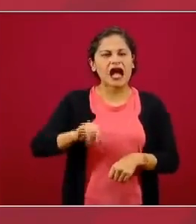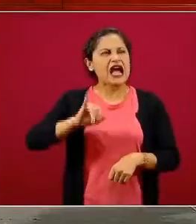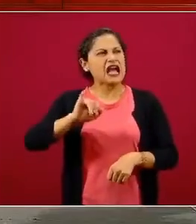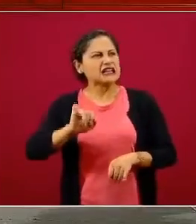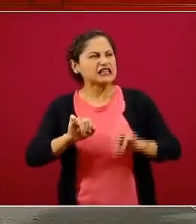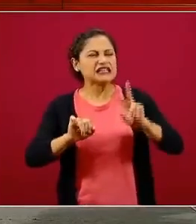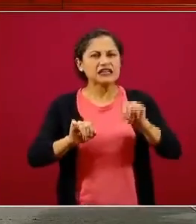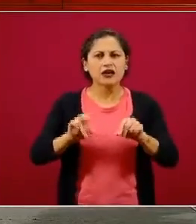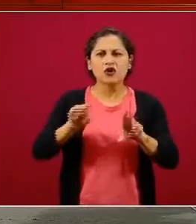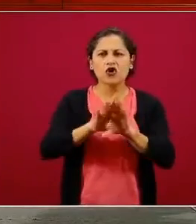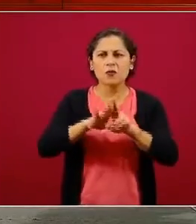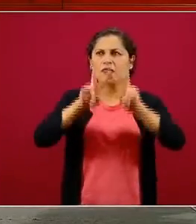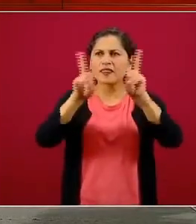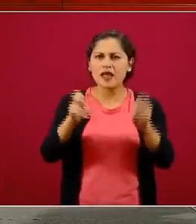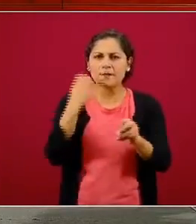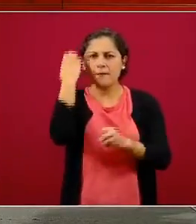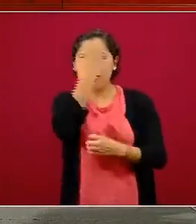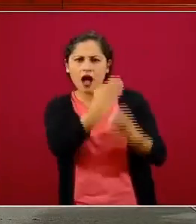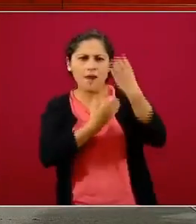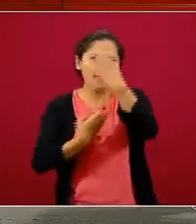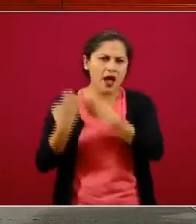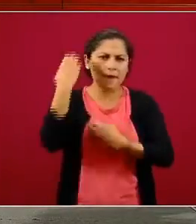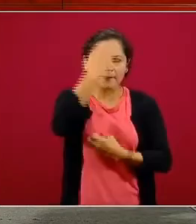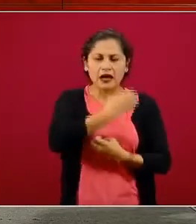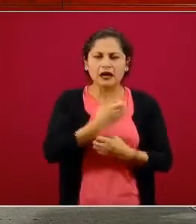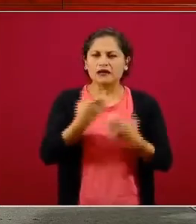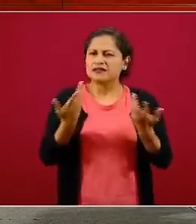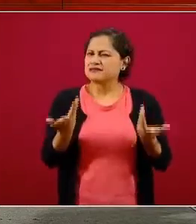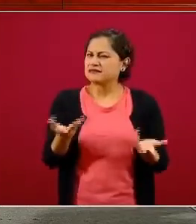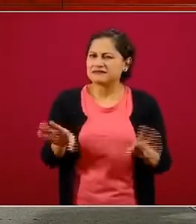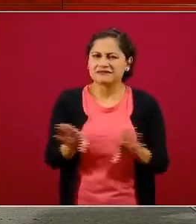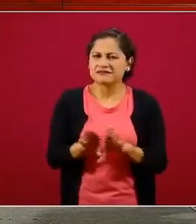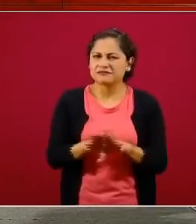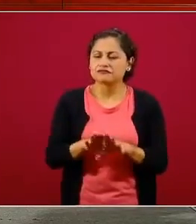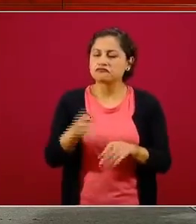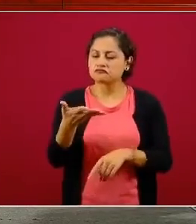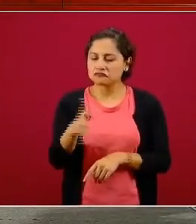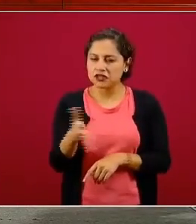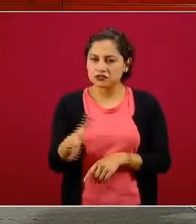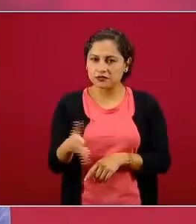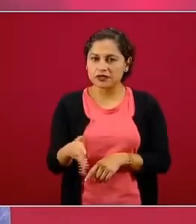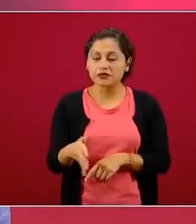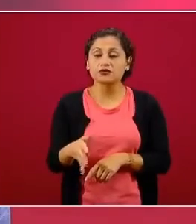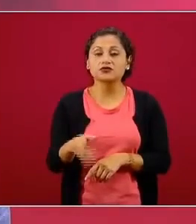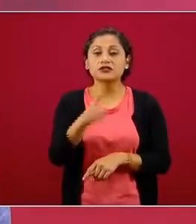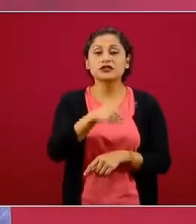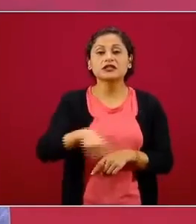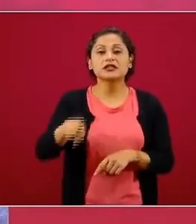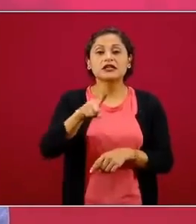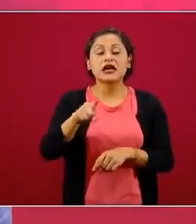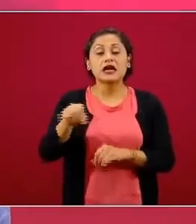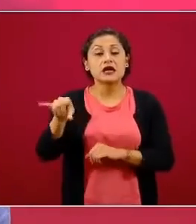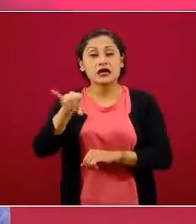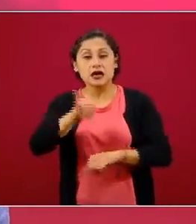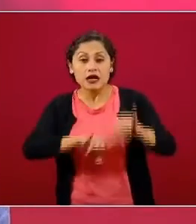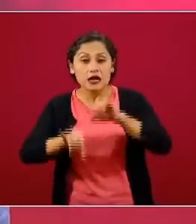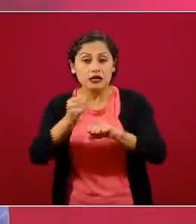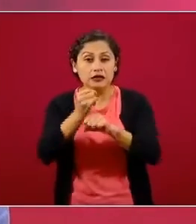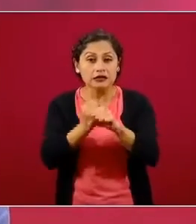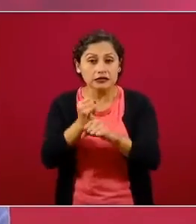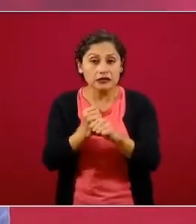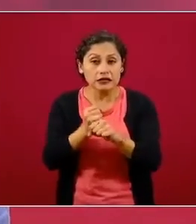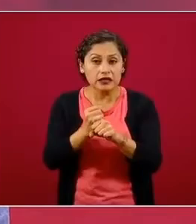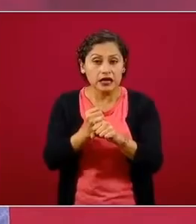pruebas, casi tres cuartas partes de los servicios de diagnóstico por laboratorio que se hacen en el país, los hacen empresas